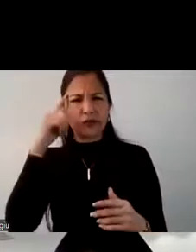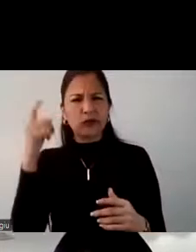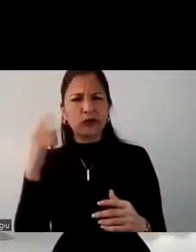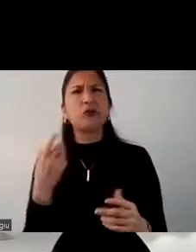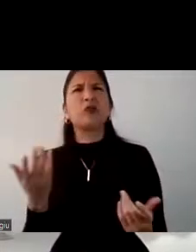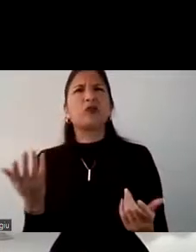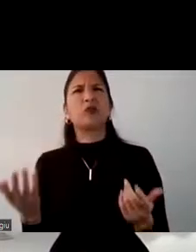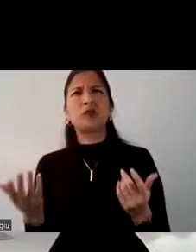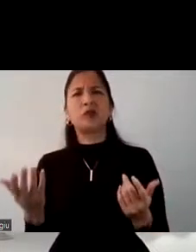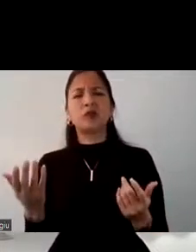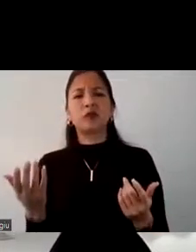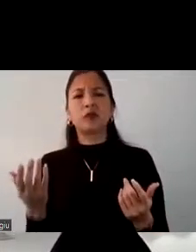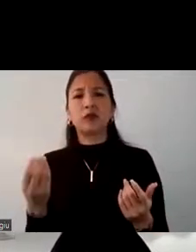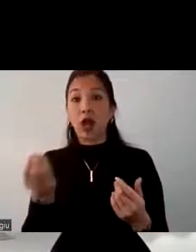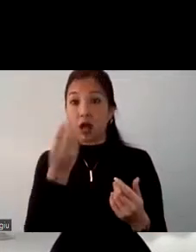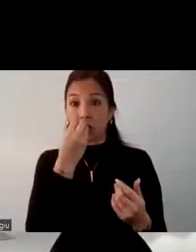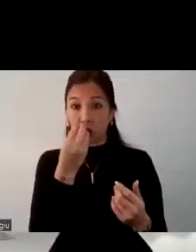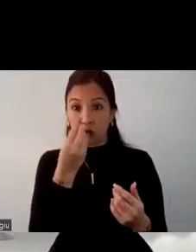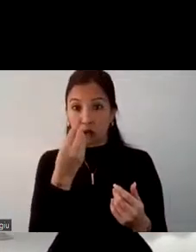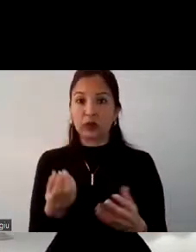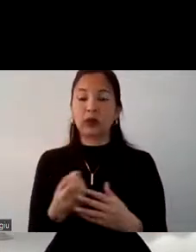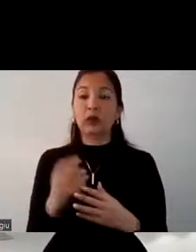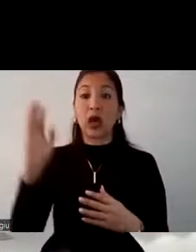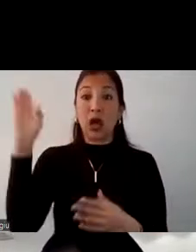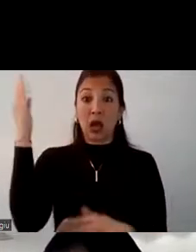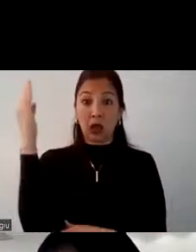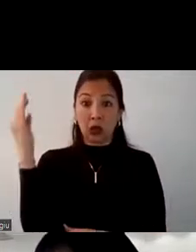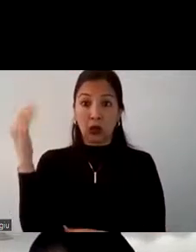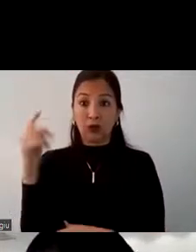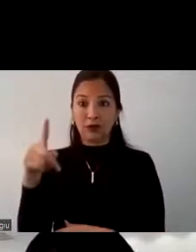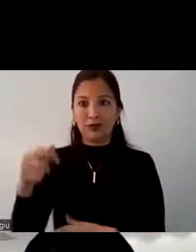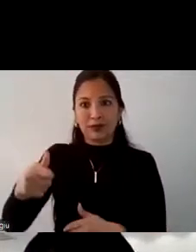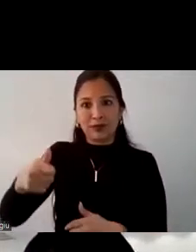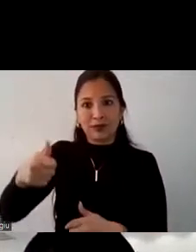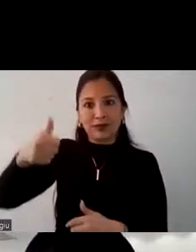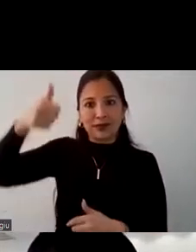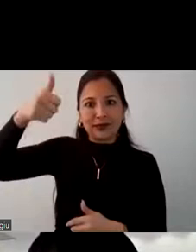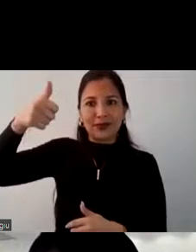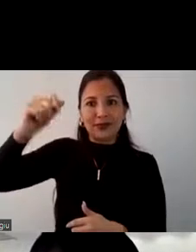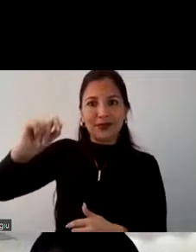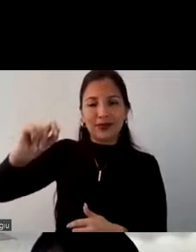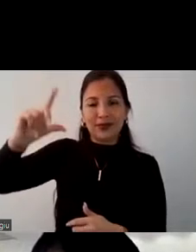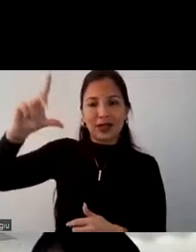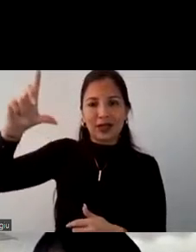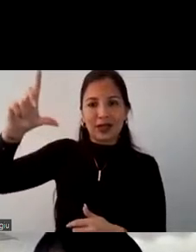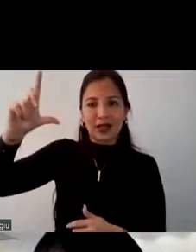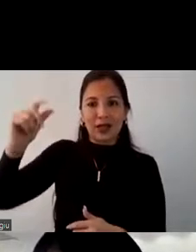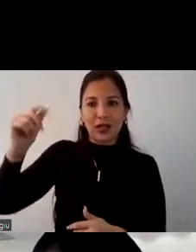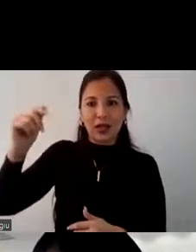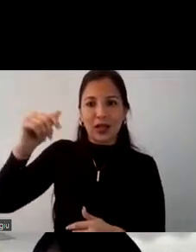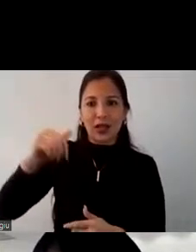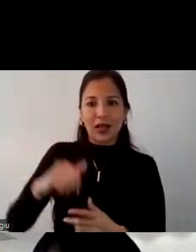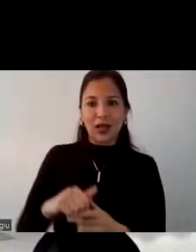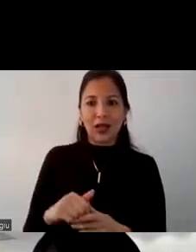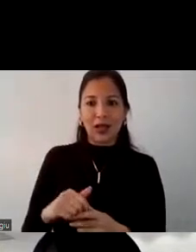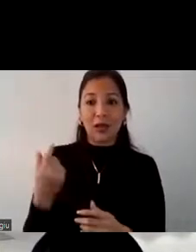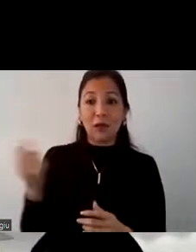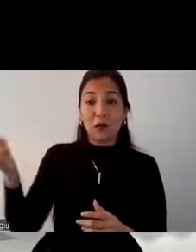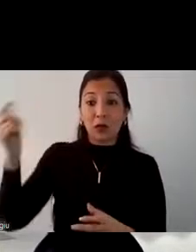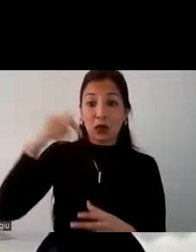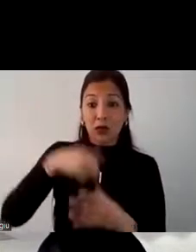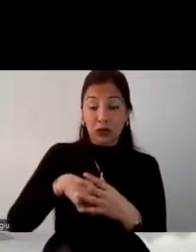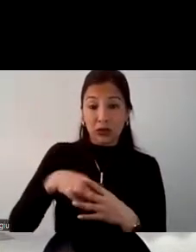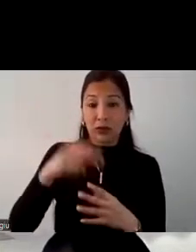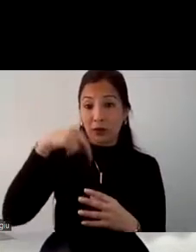los aspectos de gastronomía de naturaleza son mucho más elevados en porcentaje para los que están motivados por visitar el